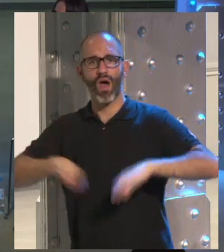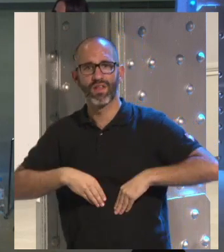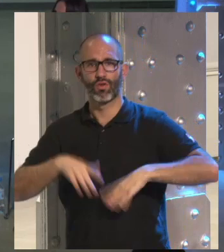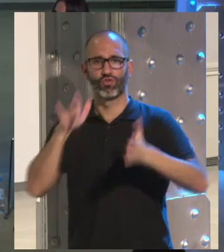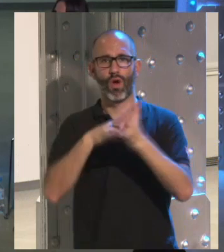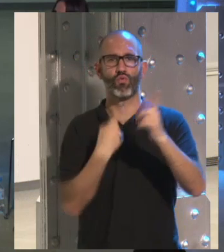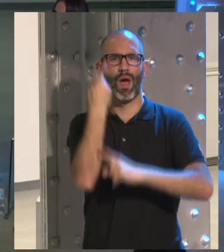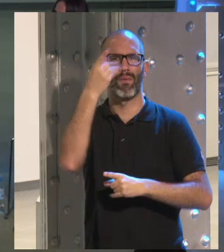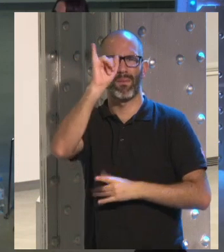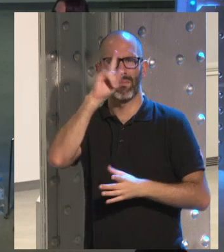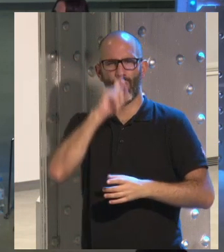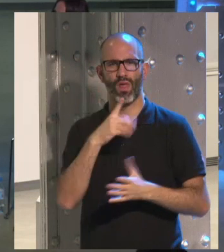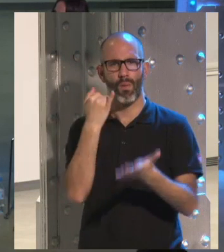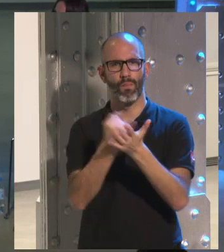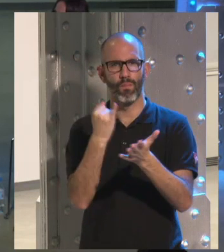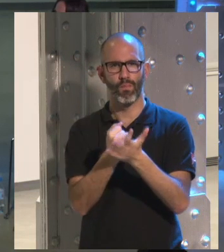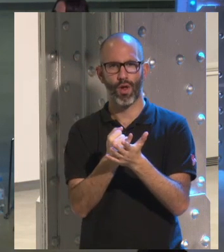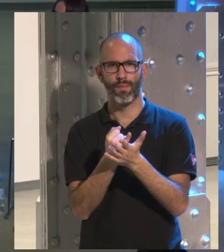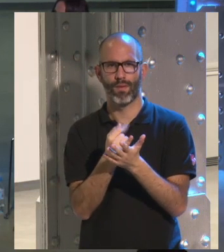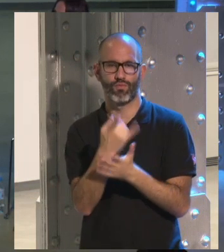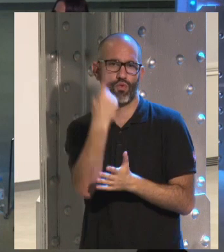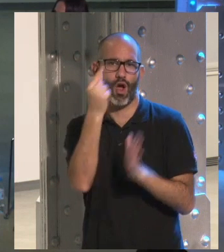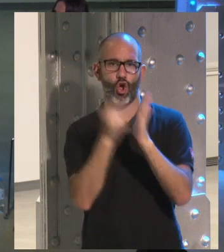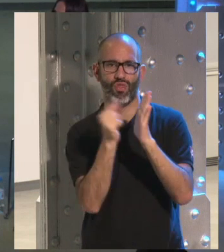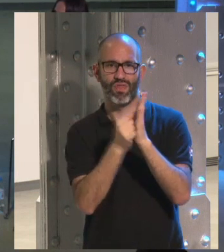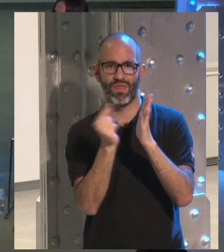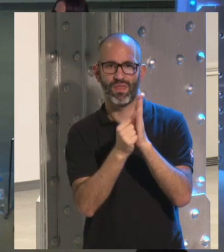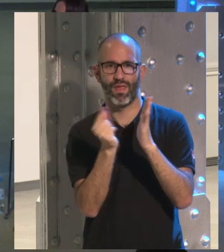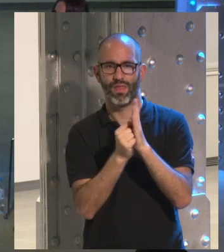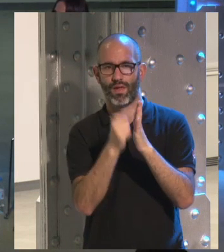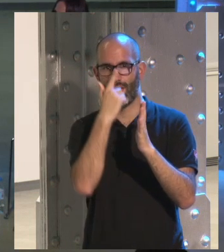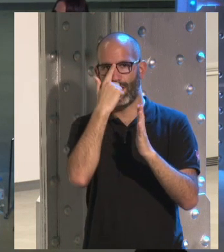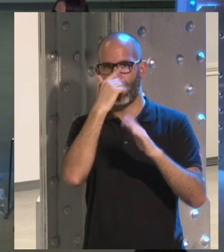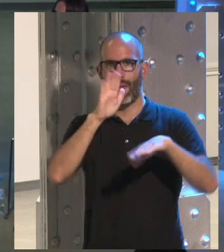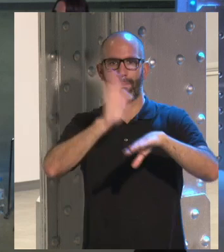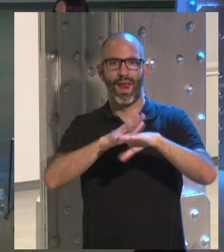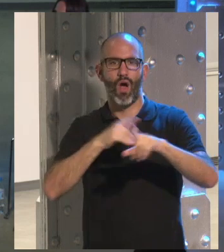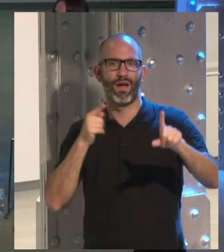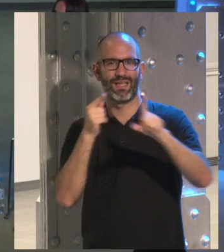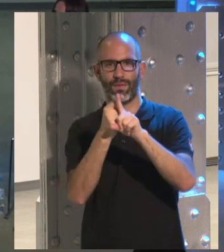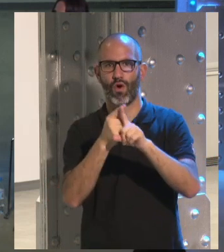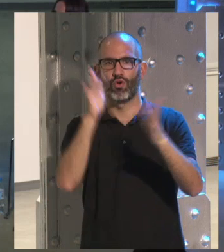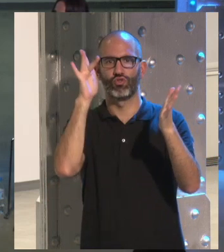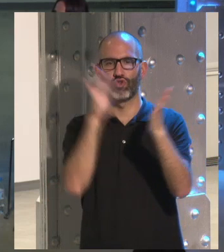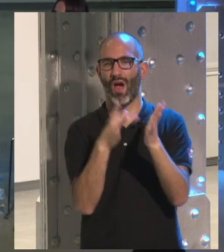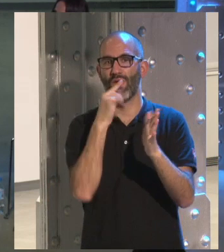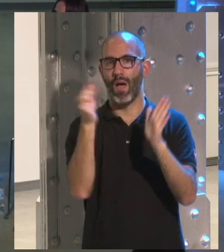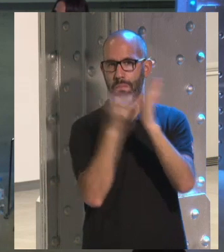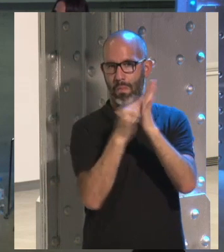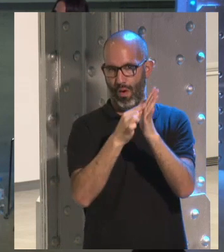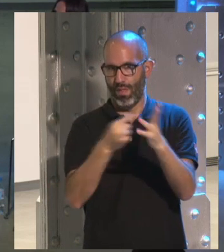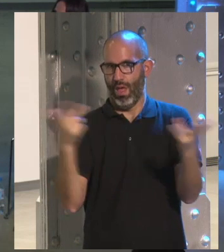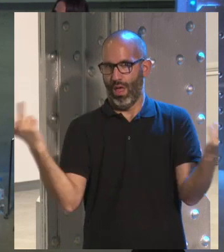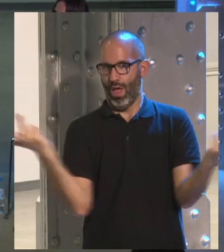vez hicimos una prueba de poner una de las condiciones y ceder a su hijo primogénito a esta empresa tan pronto nazca.